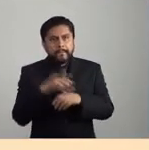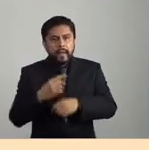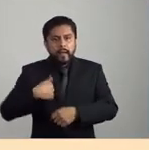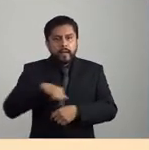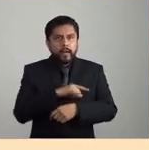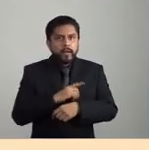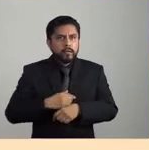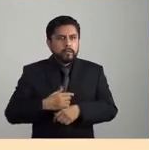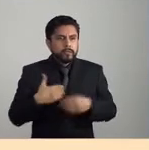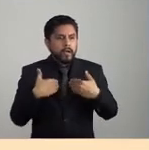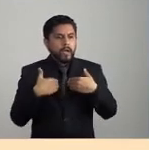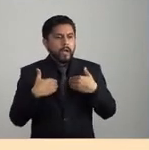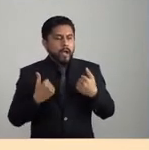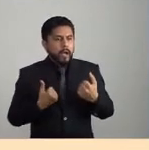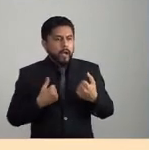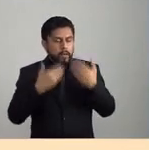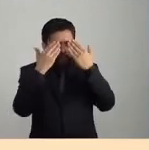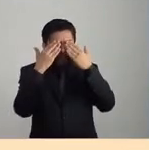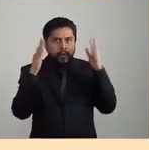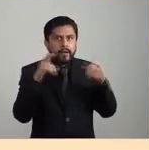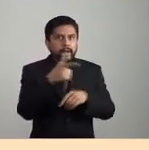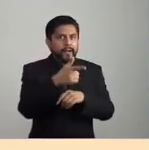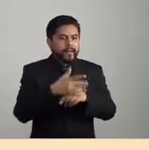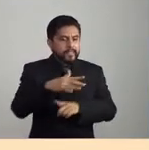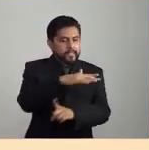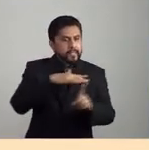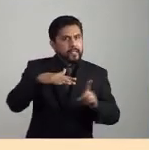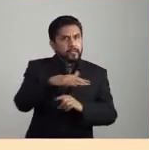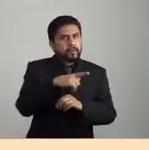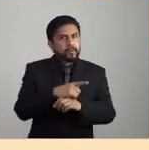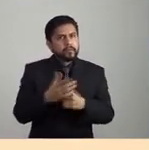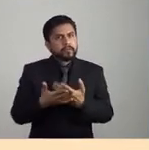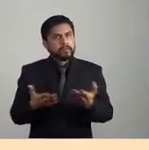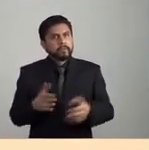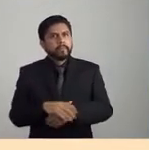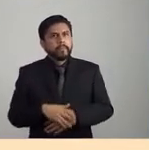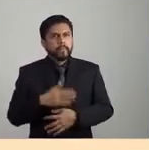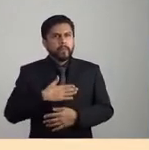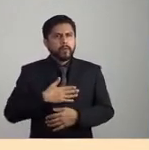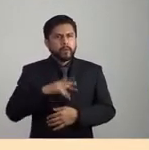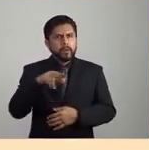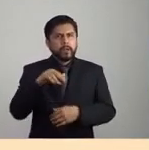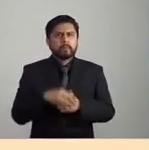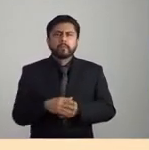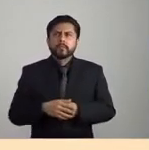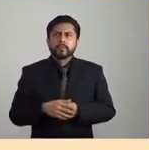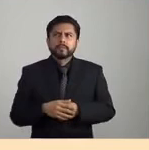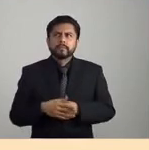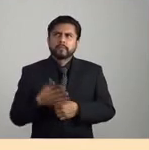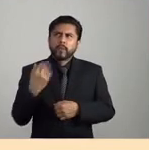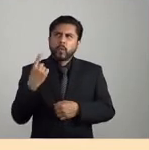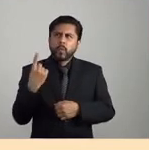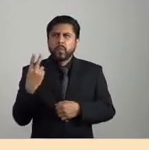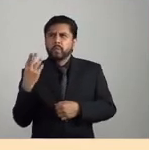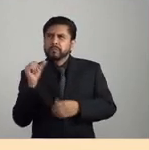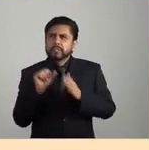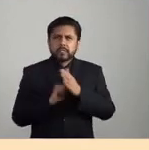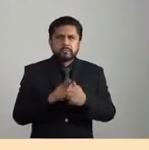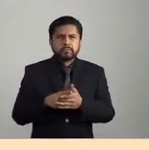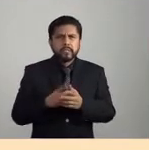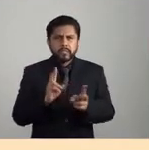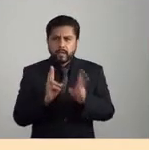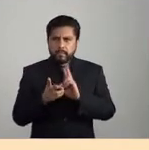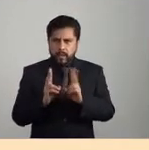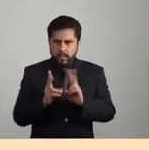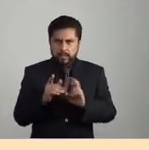realidad en este contexto. A mí me tuvimos hace algunos meses una conversación